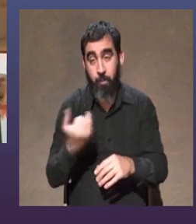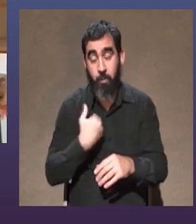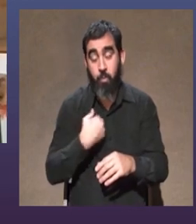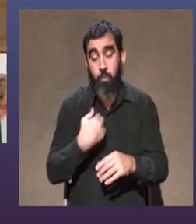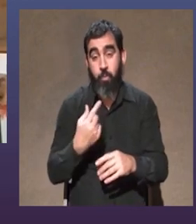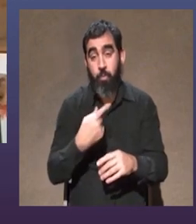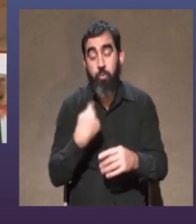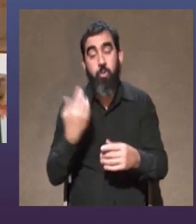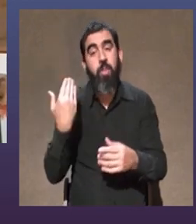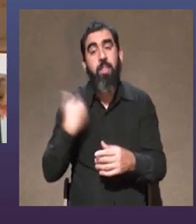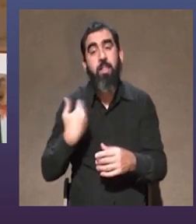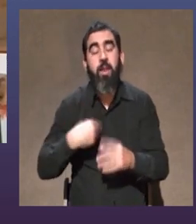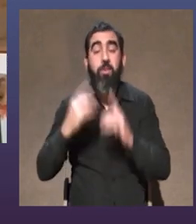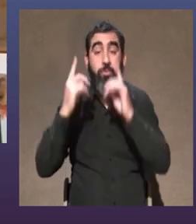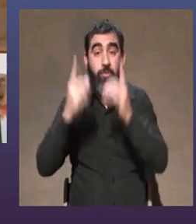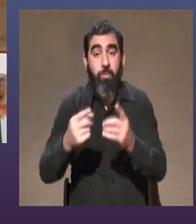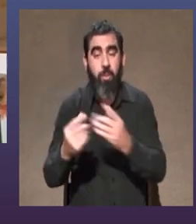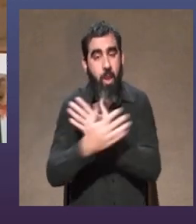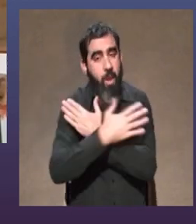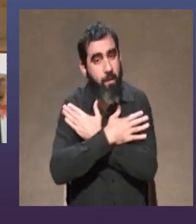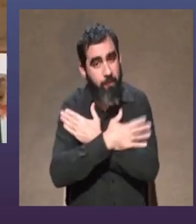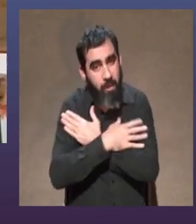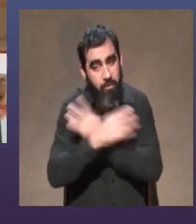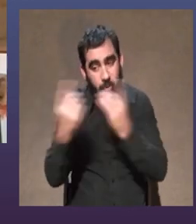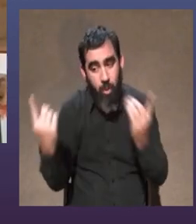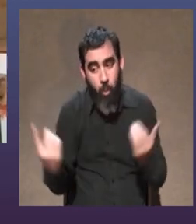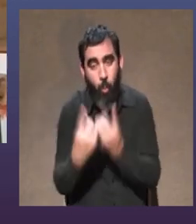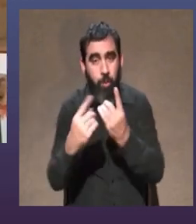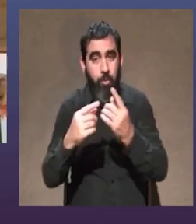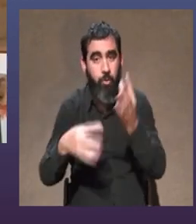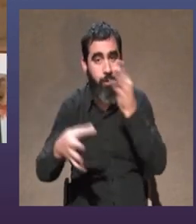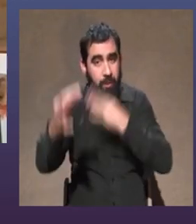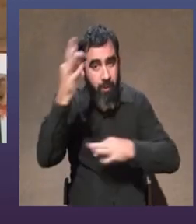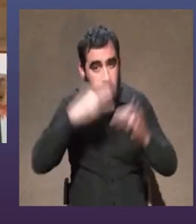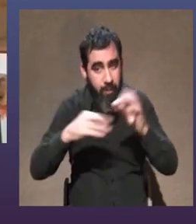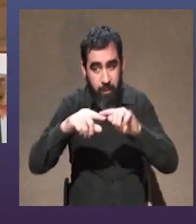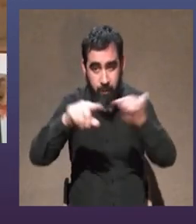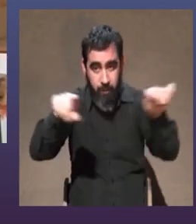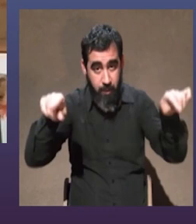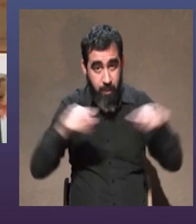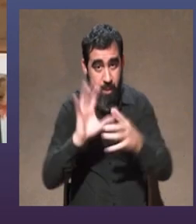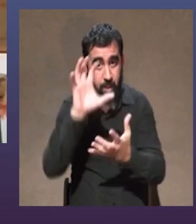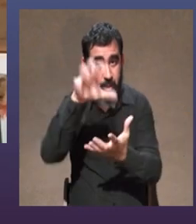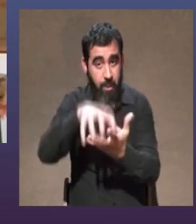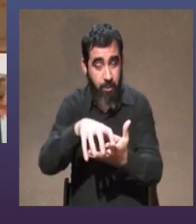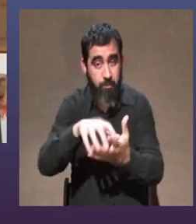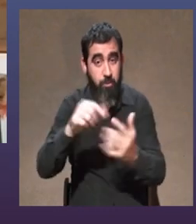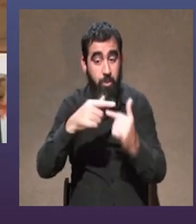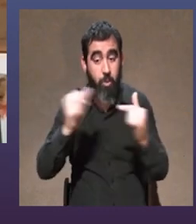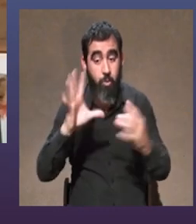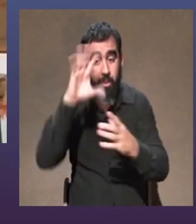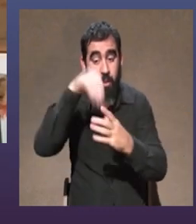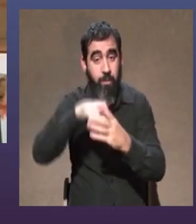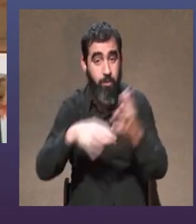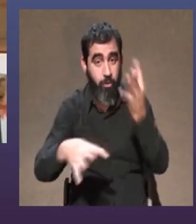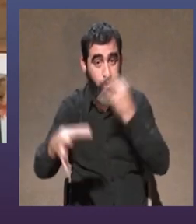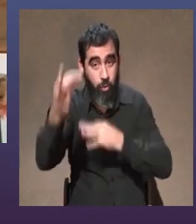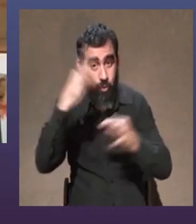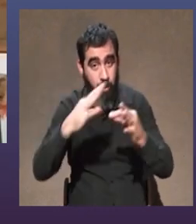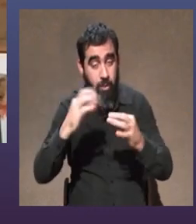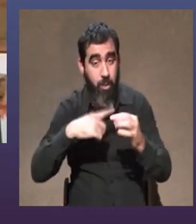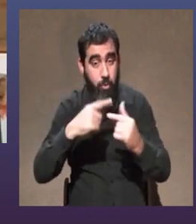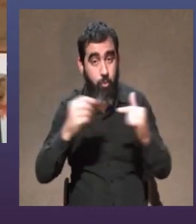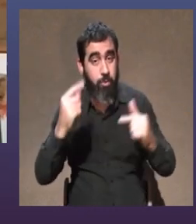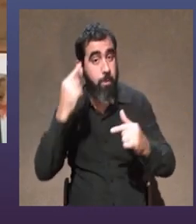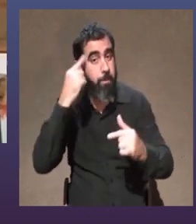y es como lo que extrañamos también el abrazo y el encuentro en los teatros y lo que nos pasa en el teatro es el